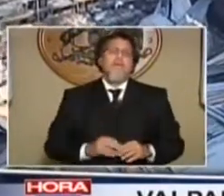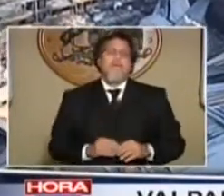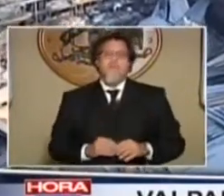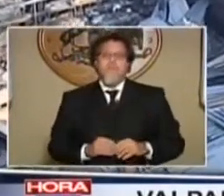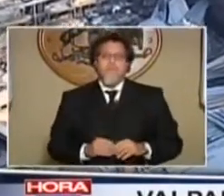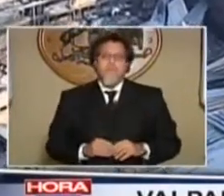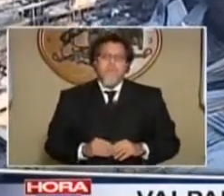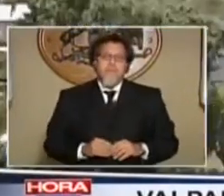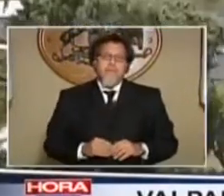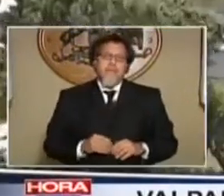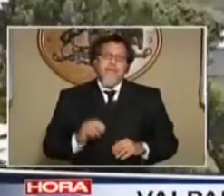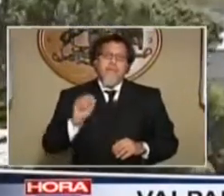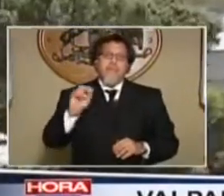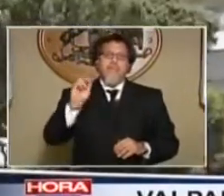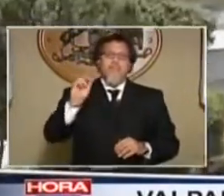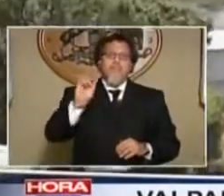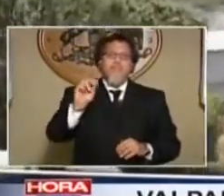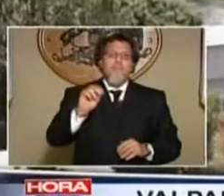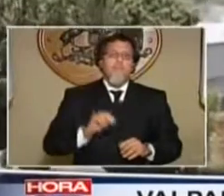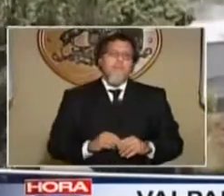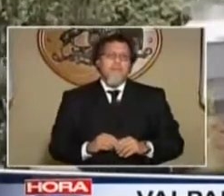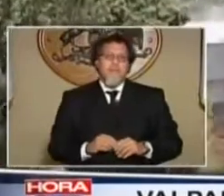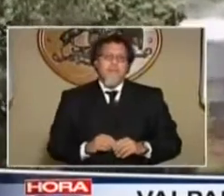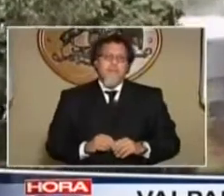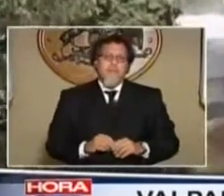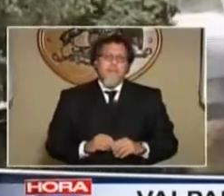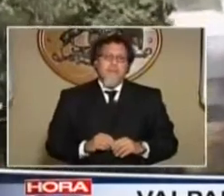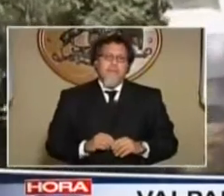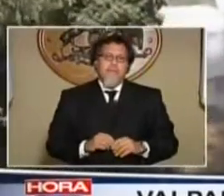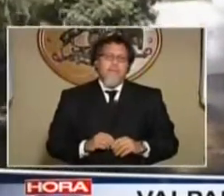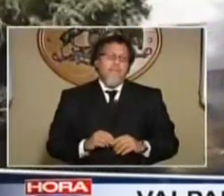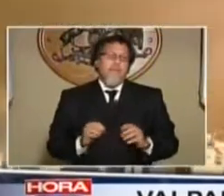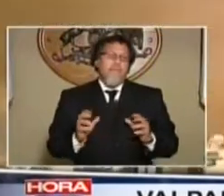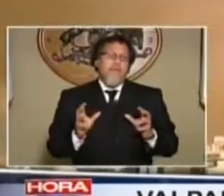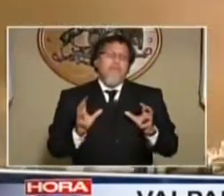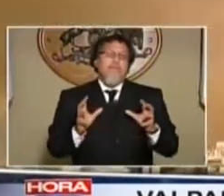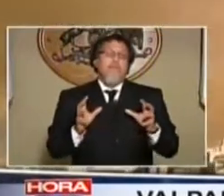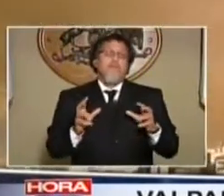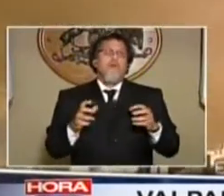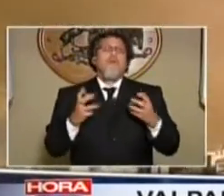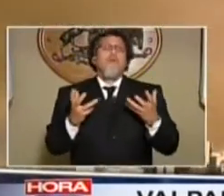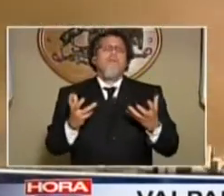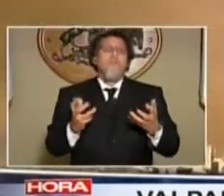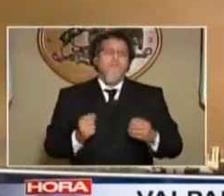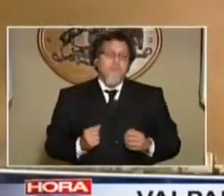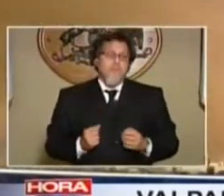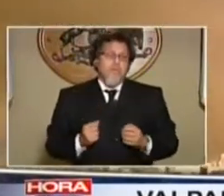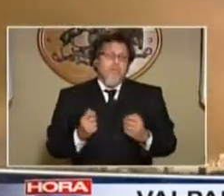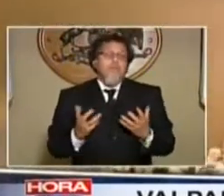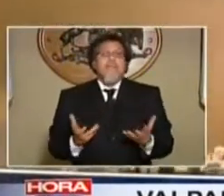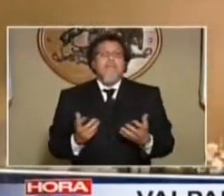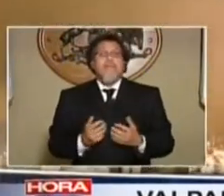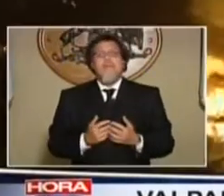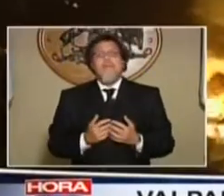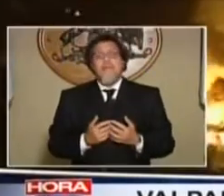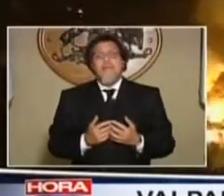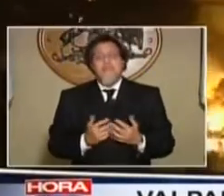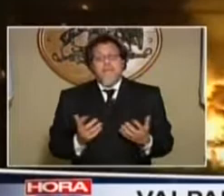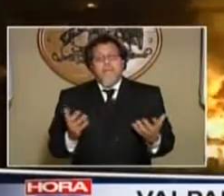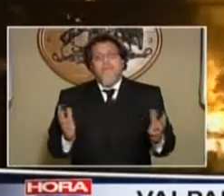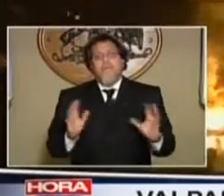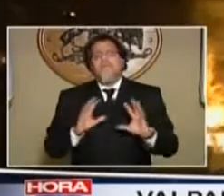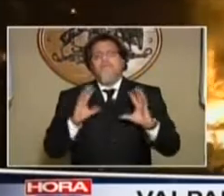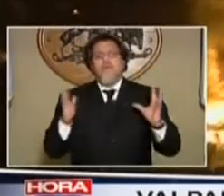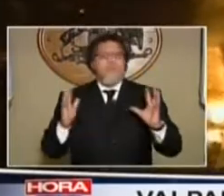Pero voy al tema de fondo. Aquí se han hecho muchas propuestas, pero parece que no toman cuerpo, porque todavía tenemos una